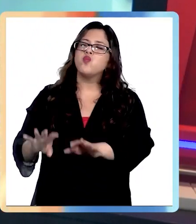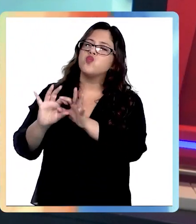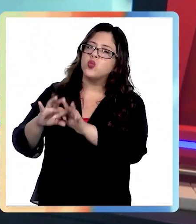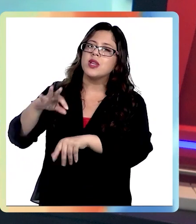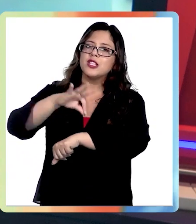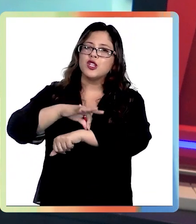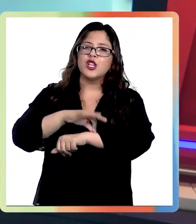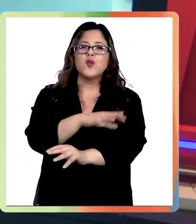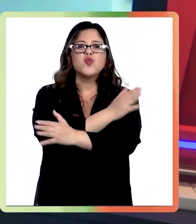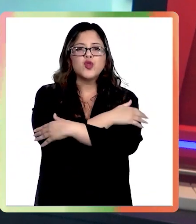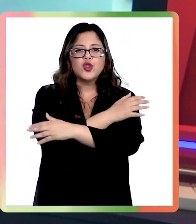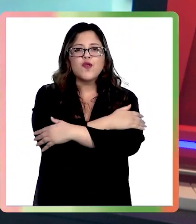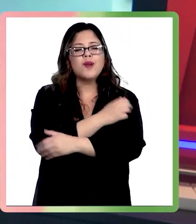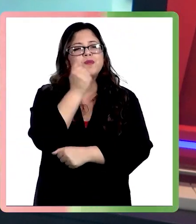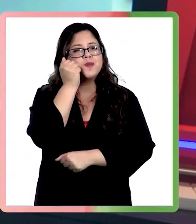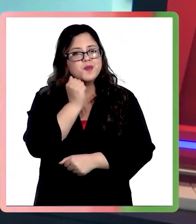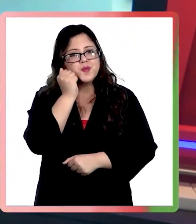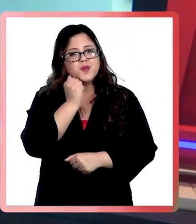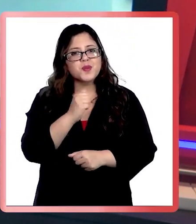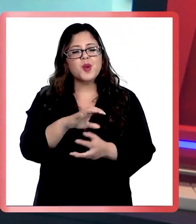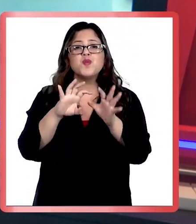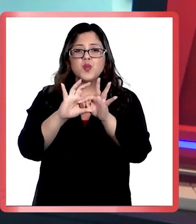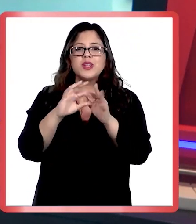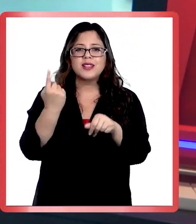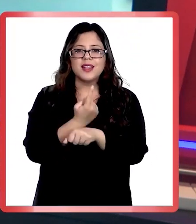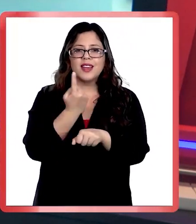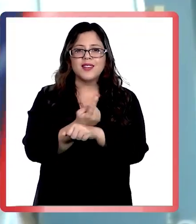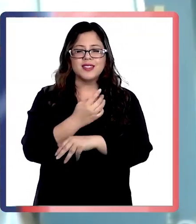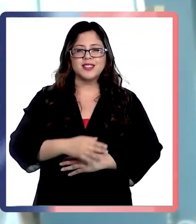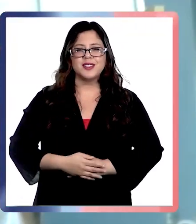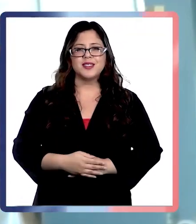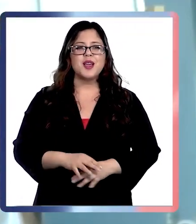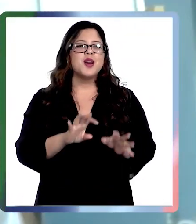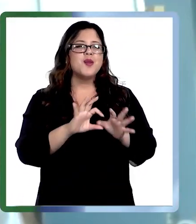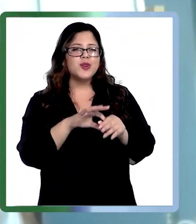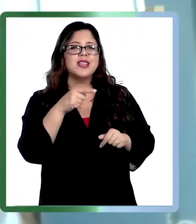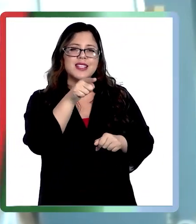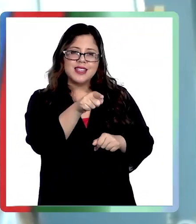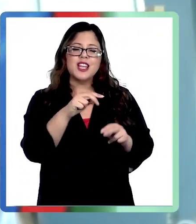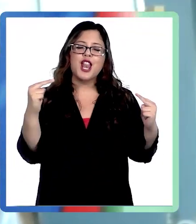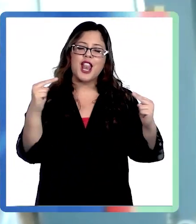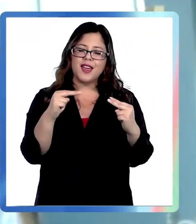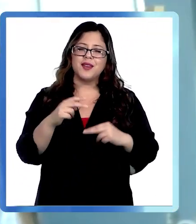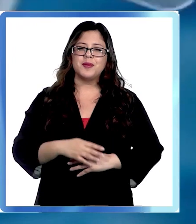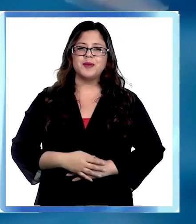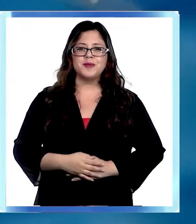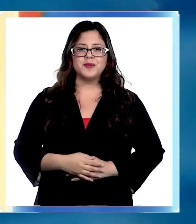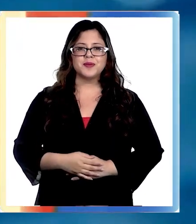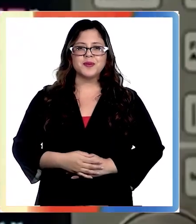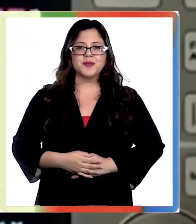Muchísimas gracias y le mandamos un abrazo muy cariñoso. Gracias por esta conversación. Muchas gracias a ti, nos vemos.